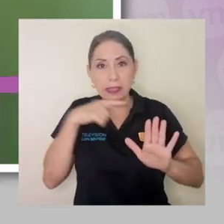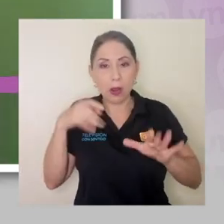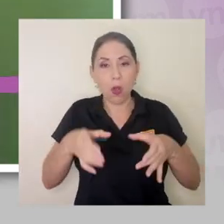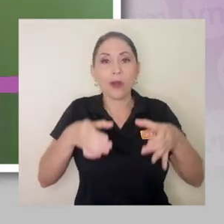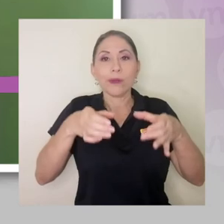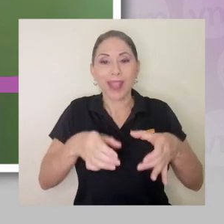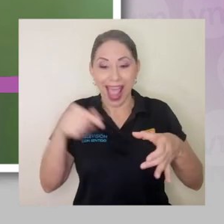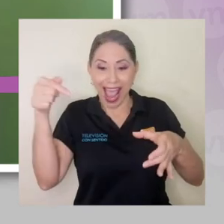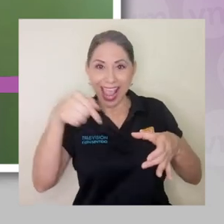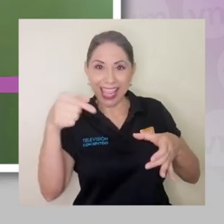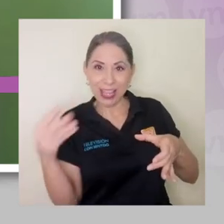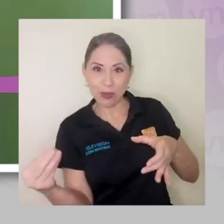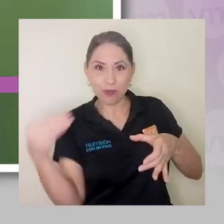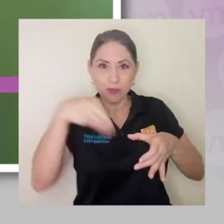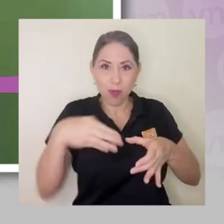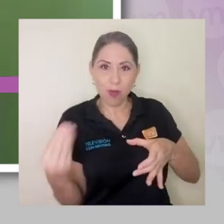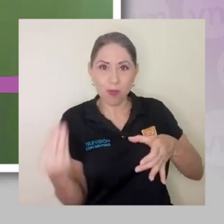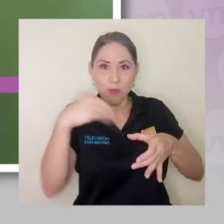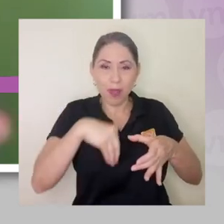mermeladas,